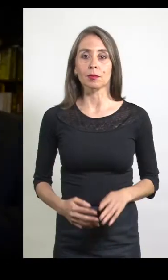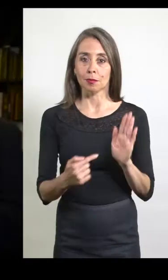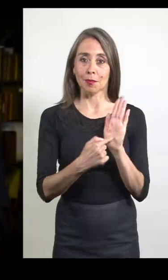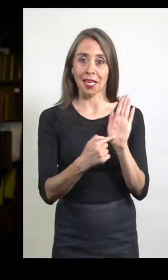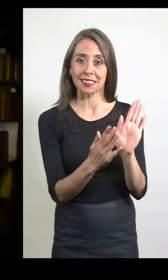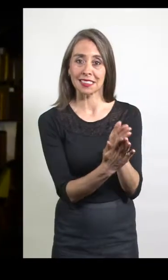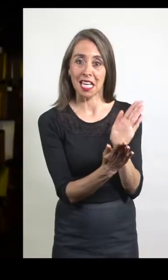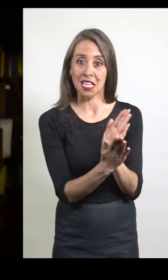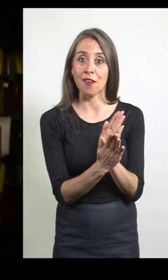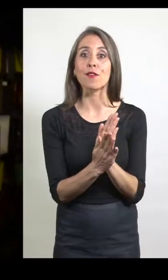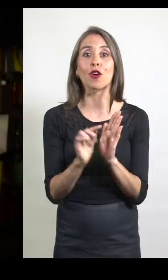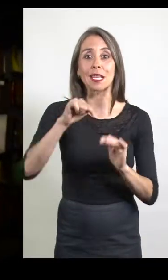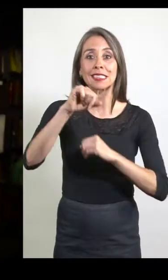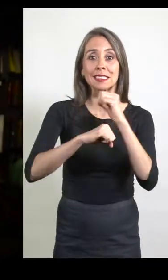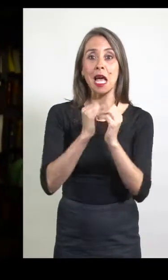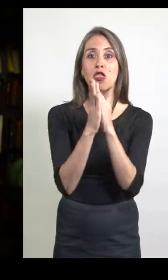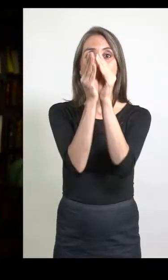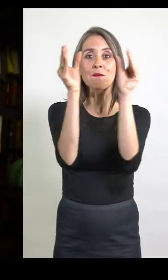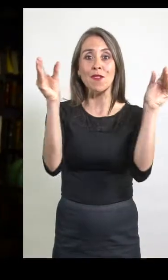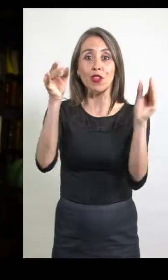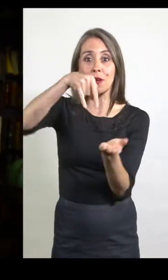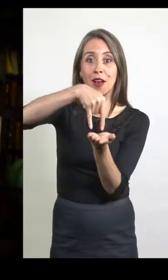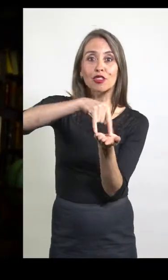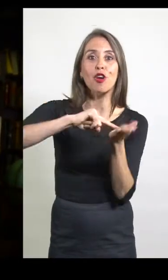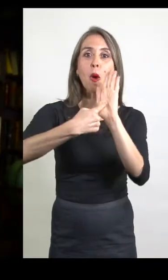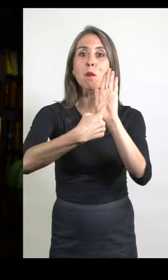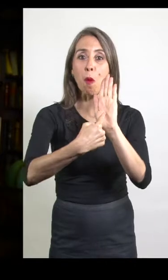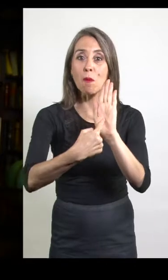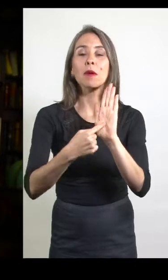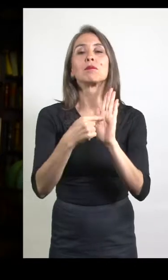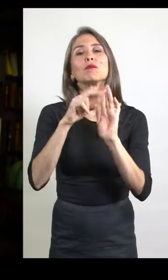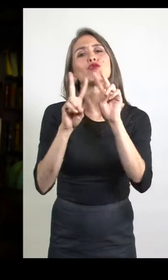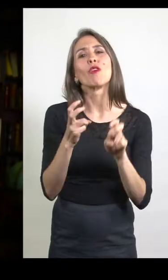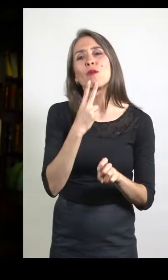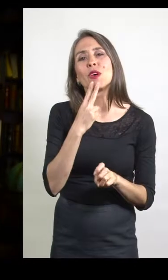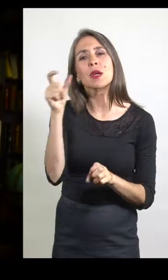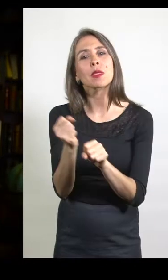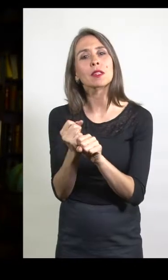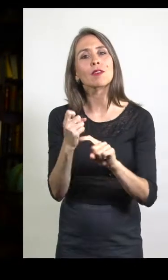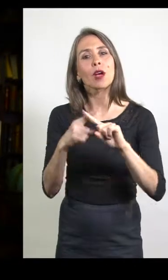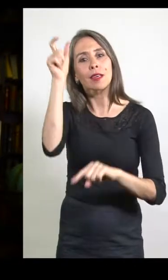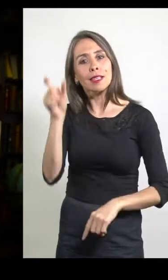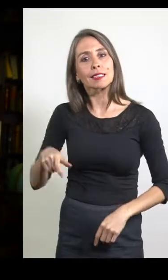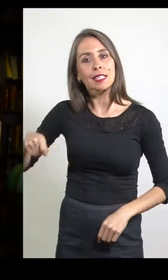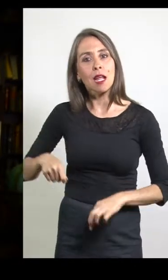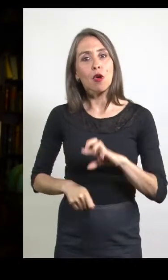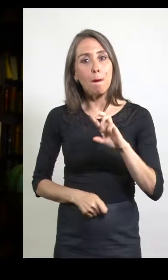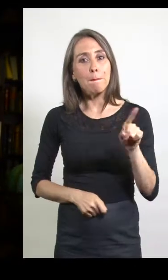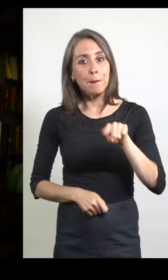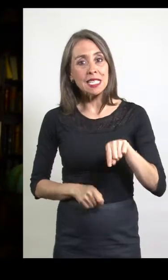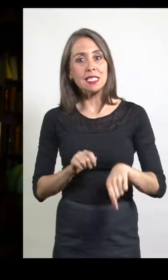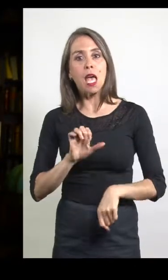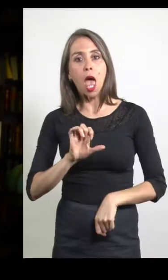El libro que publicó este año en la Biblioteca del Congreso Nacional se refiere a la vida y obra del ex senador socialista Eugenio González Rojas